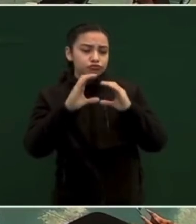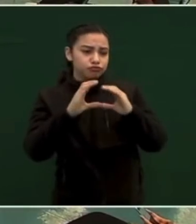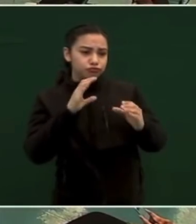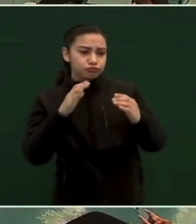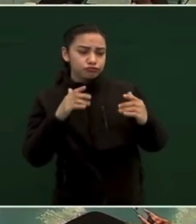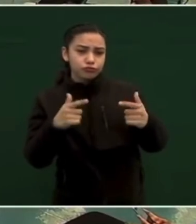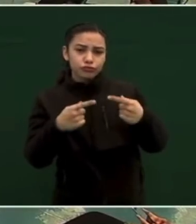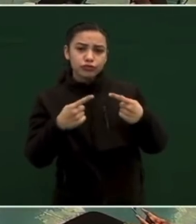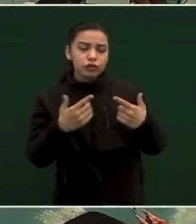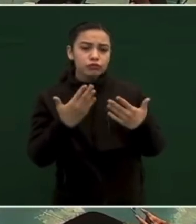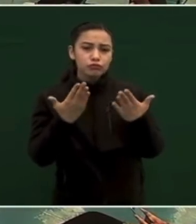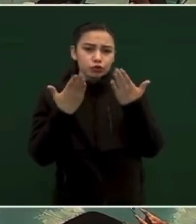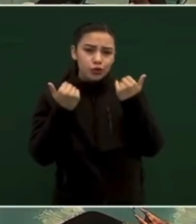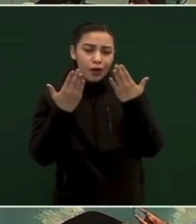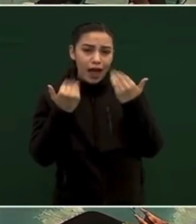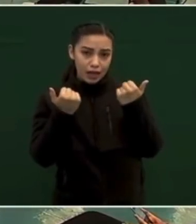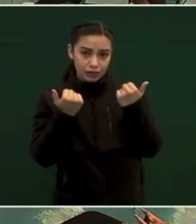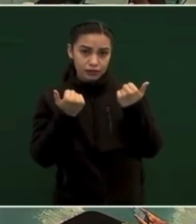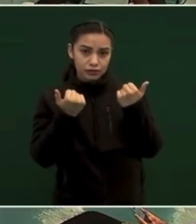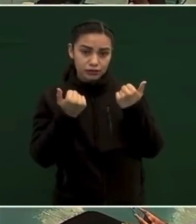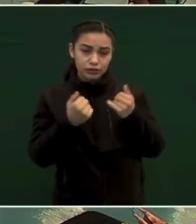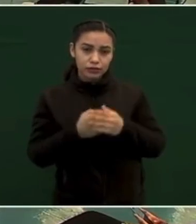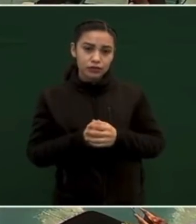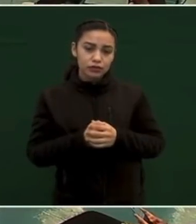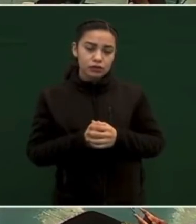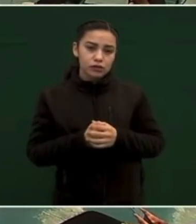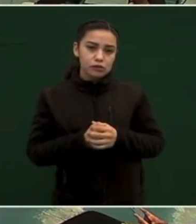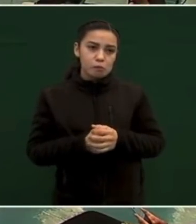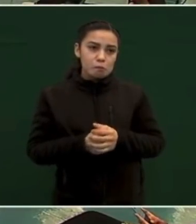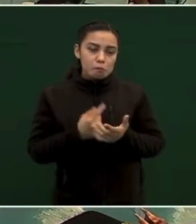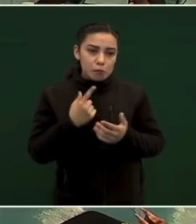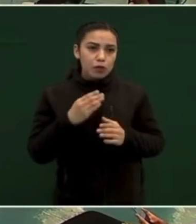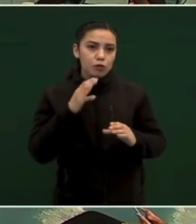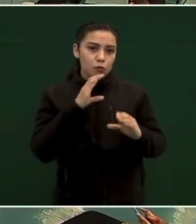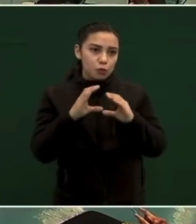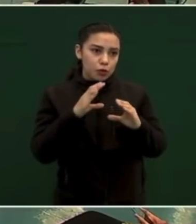¿Qué mejor comunicación que lo que estoy diciendo?